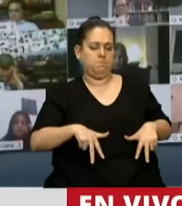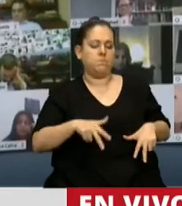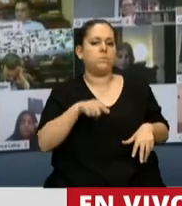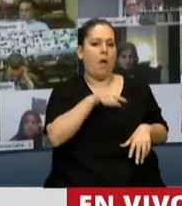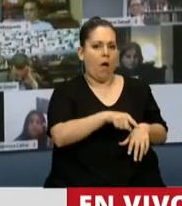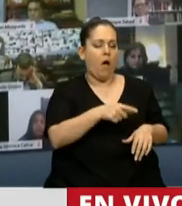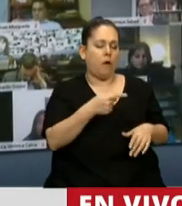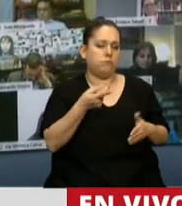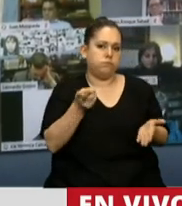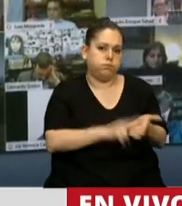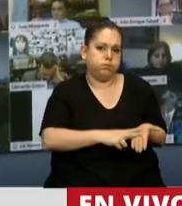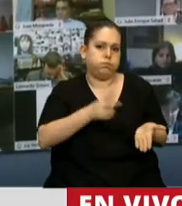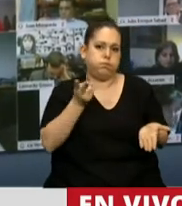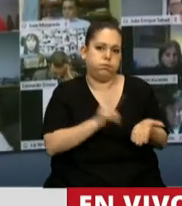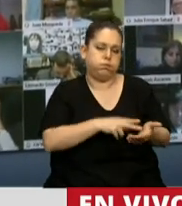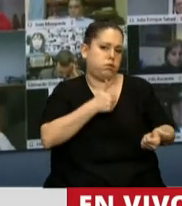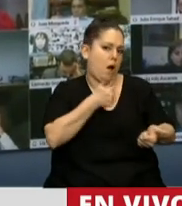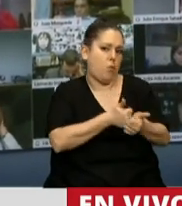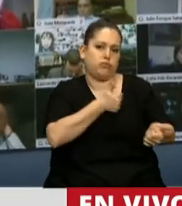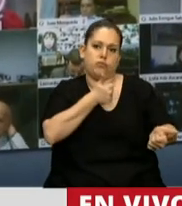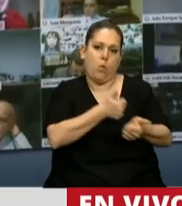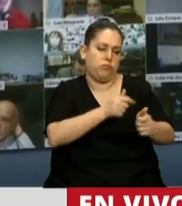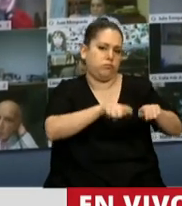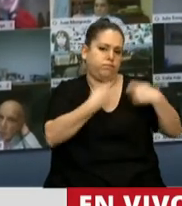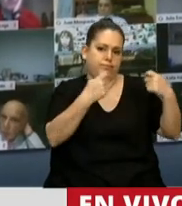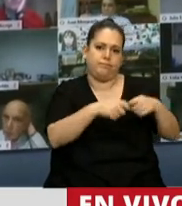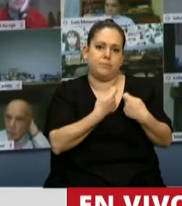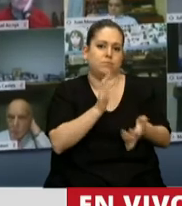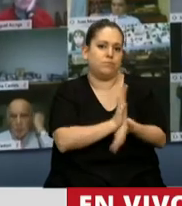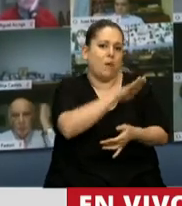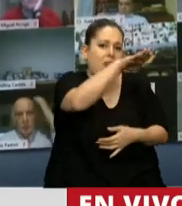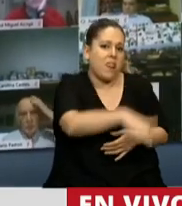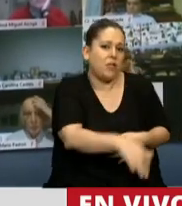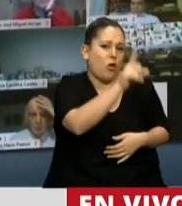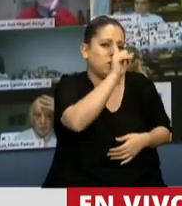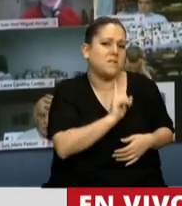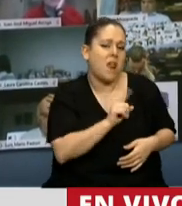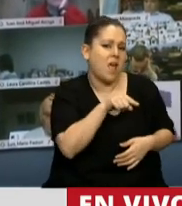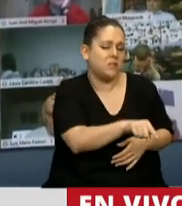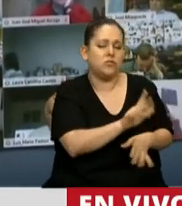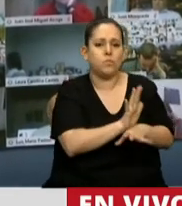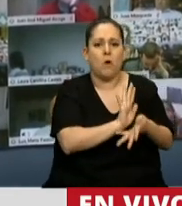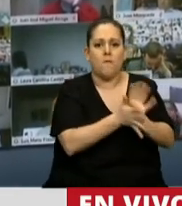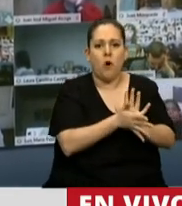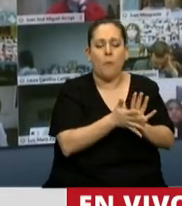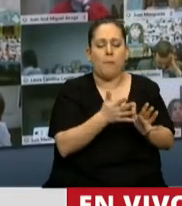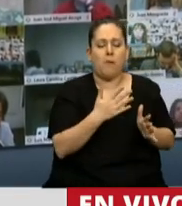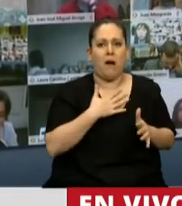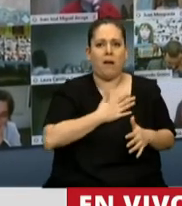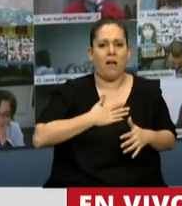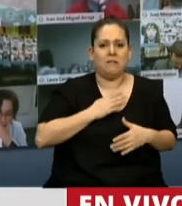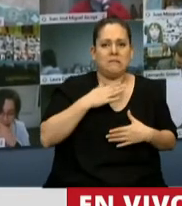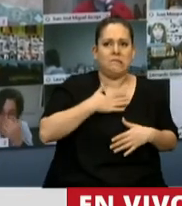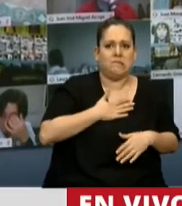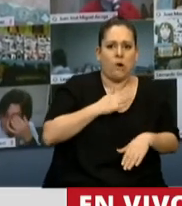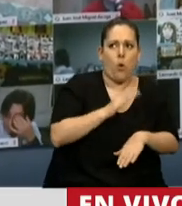la repetición del abuso. El silencio, unido a un gran sentimiento de culpa,